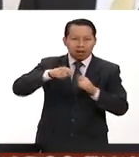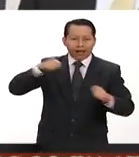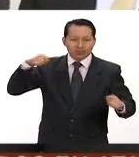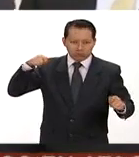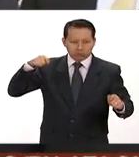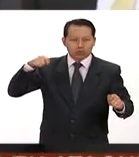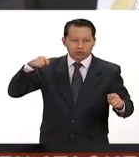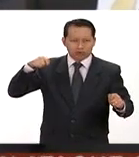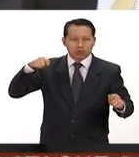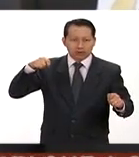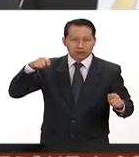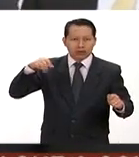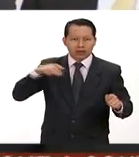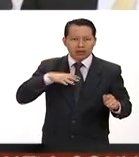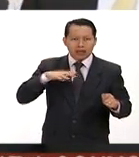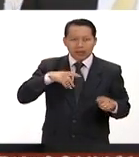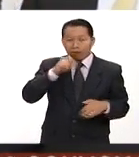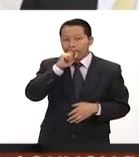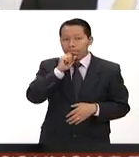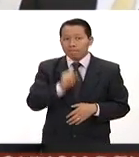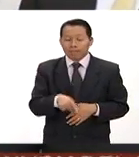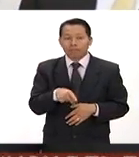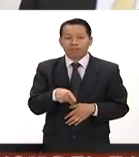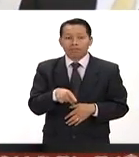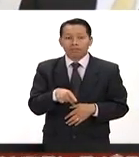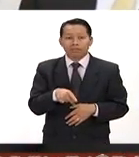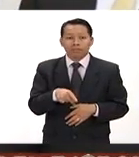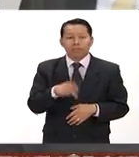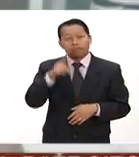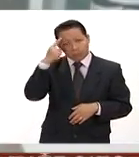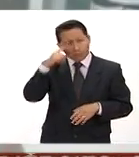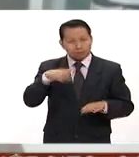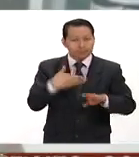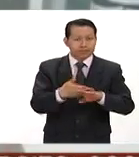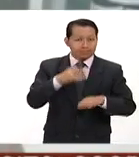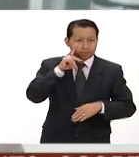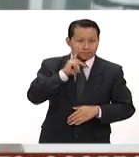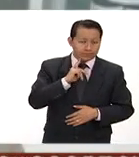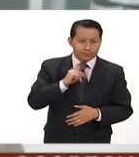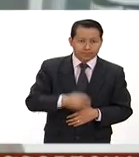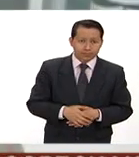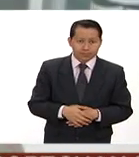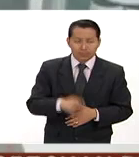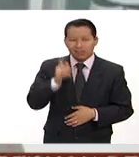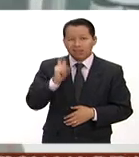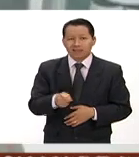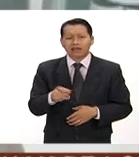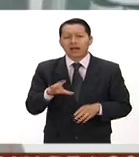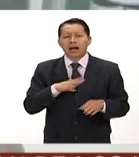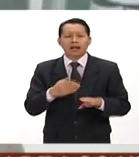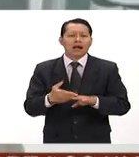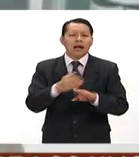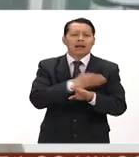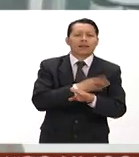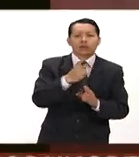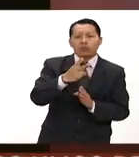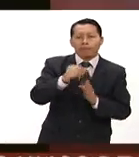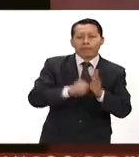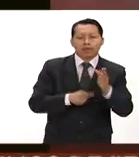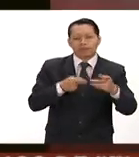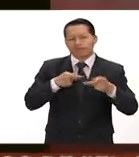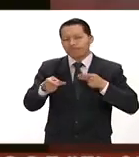nudo y precipita a la mujer. Agregó que el acto estuvo planeado con dos meses de